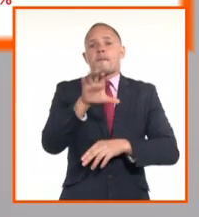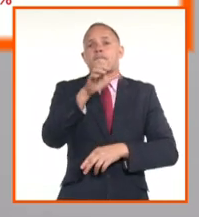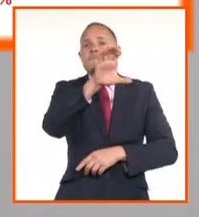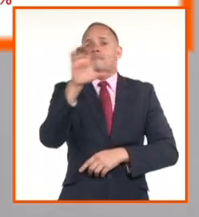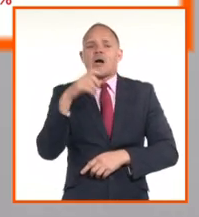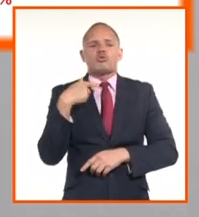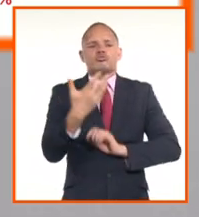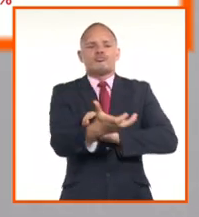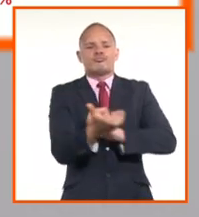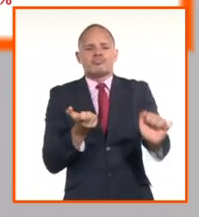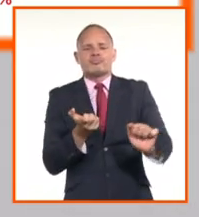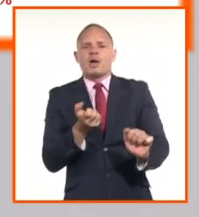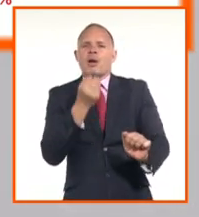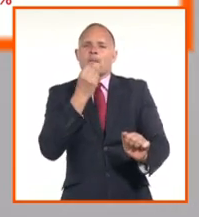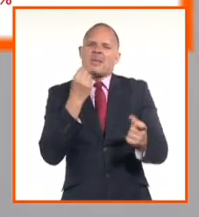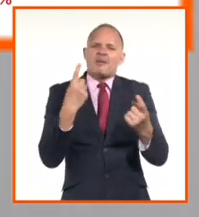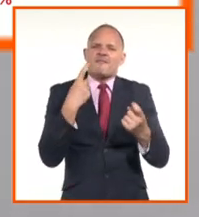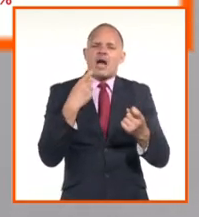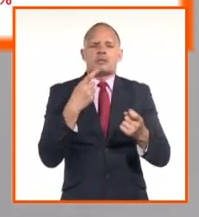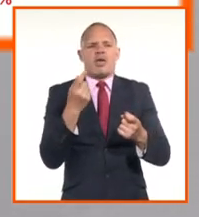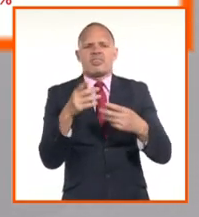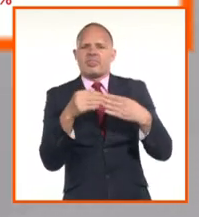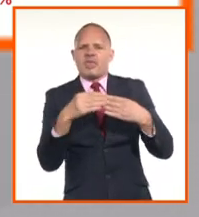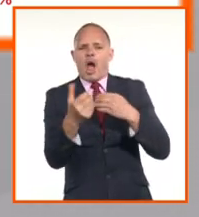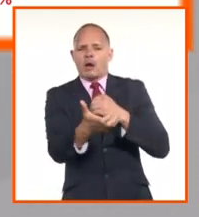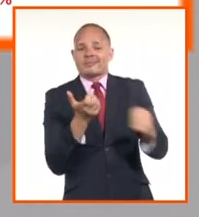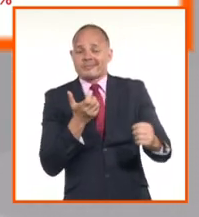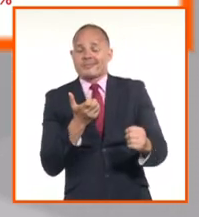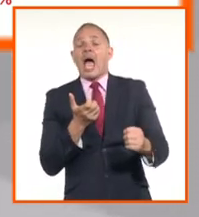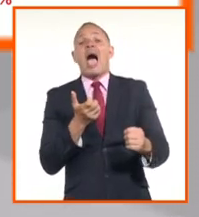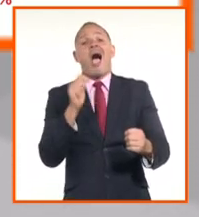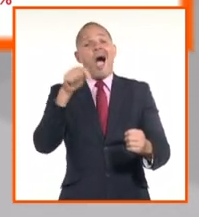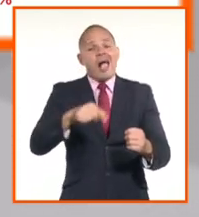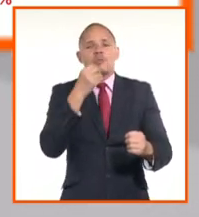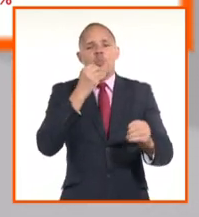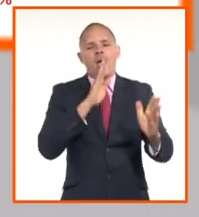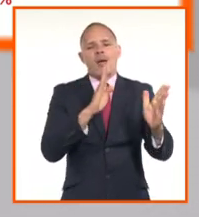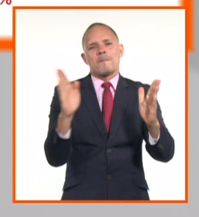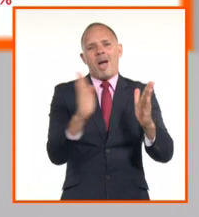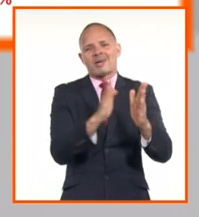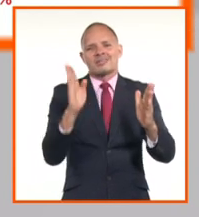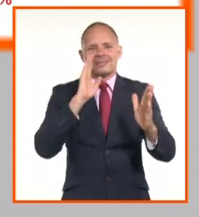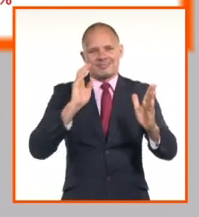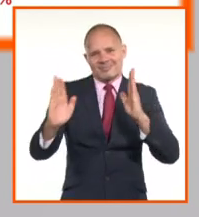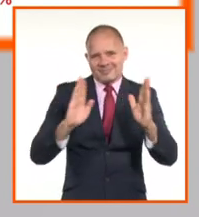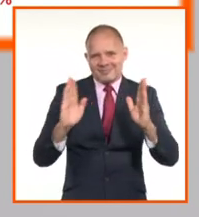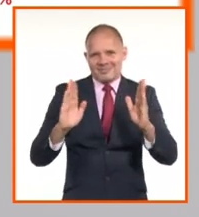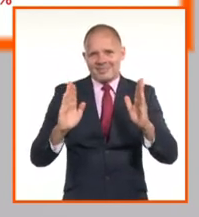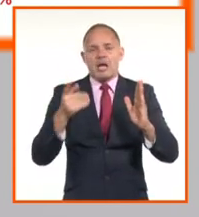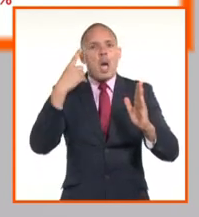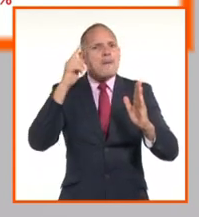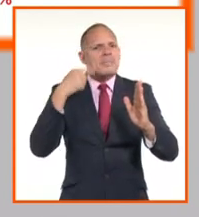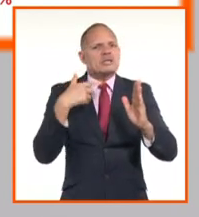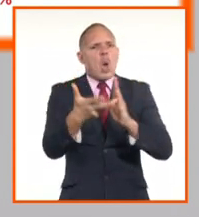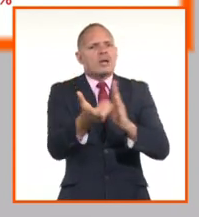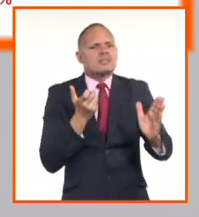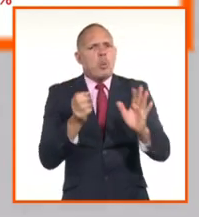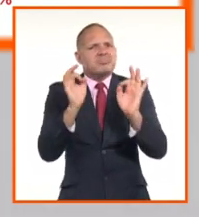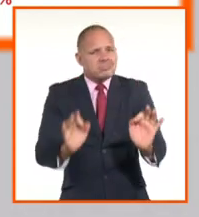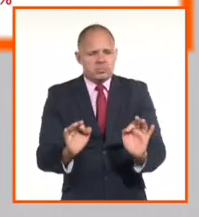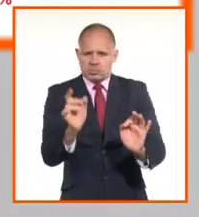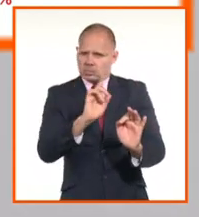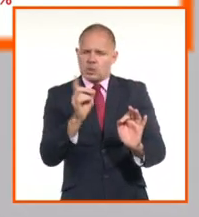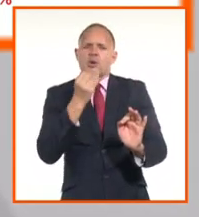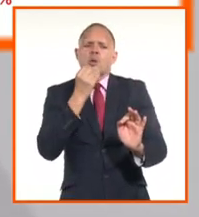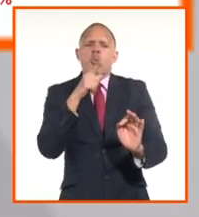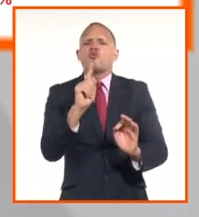pues sí va a tener un margen comercial de un 1%. Para los depósitos en divisas, en efectivo, en las cuentas en